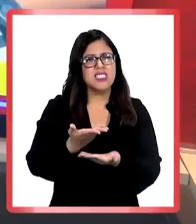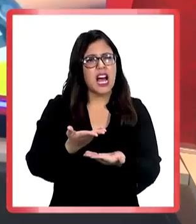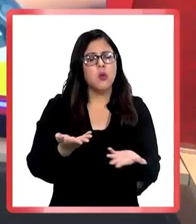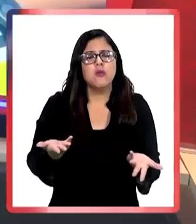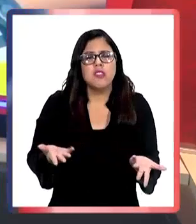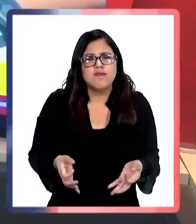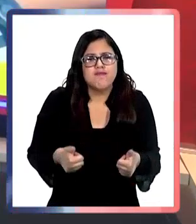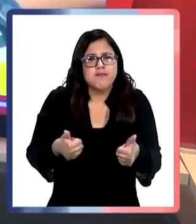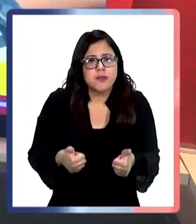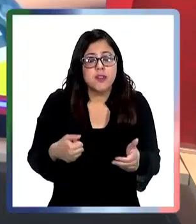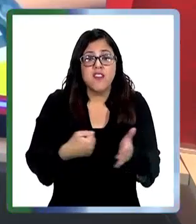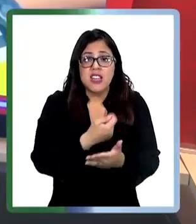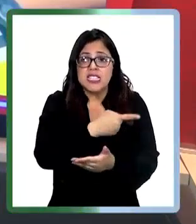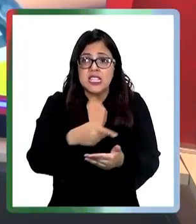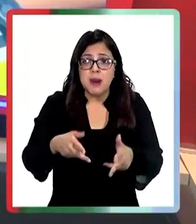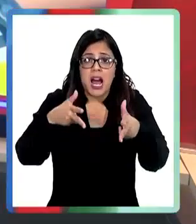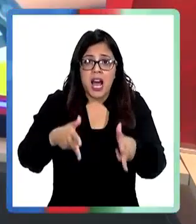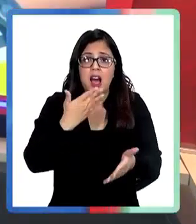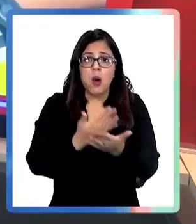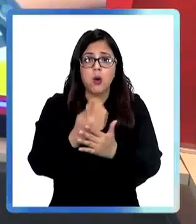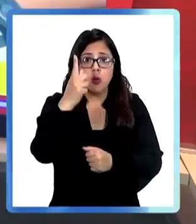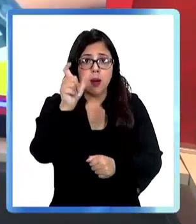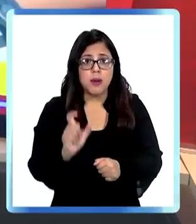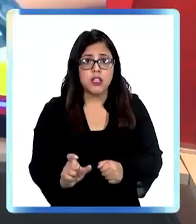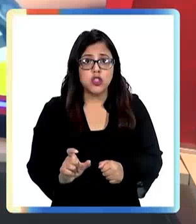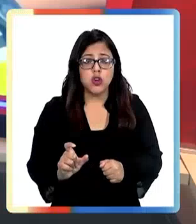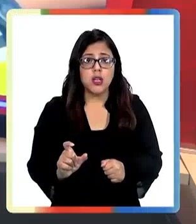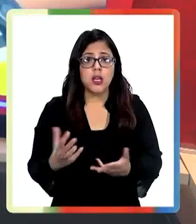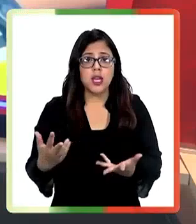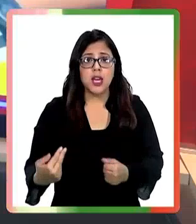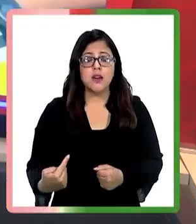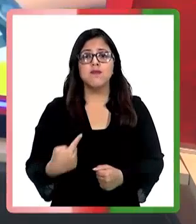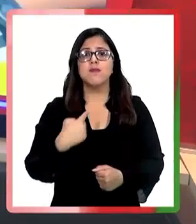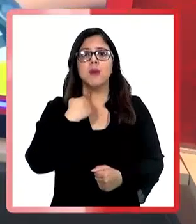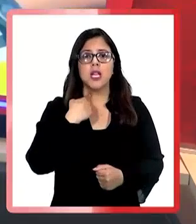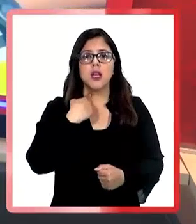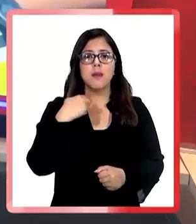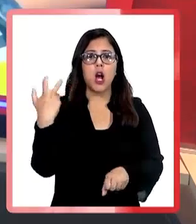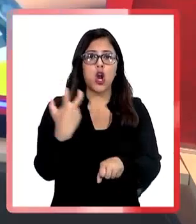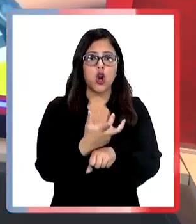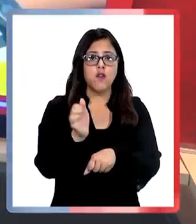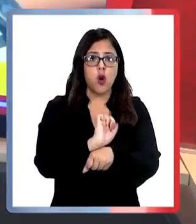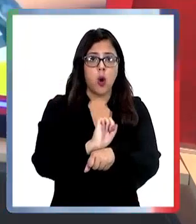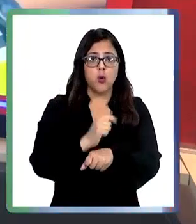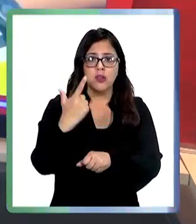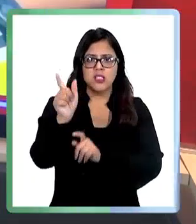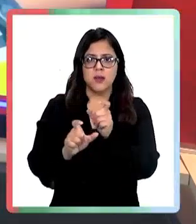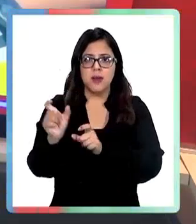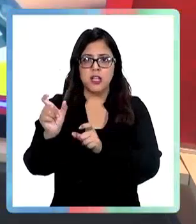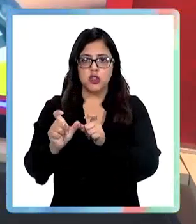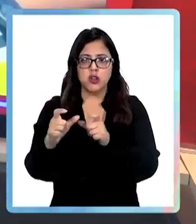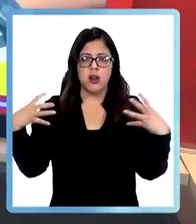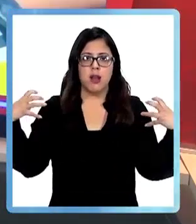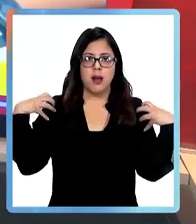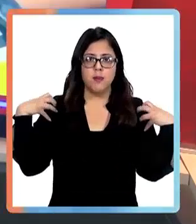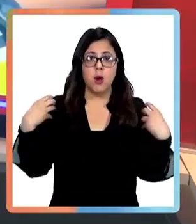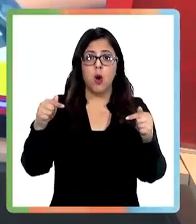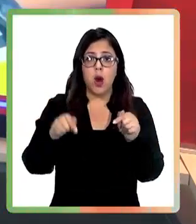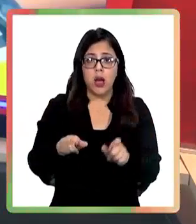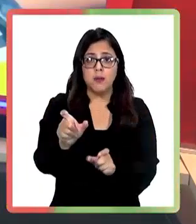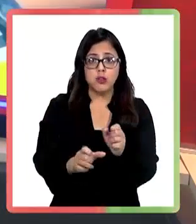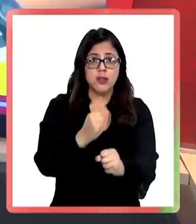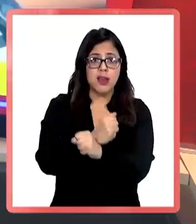registró este fin de semana, cuando una persona informó que había sido víctima del robo de su vehículo por siete personas. Ante esto,